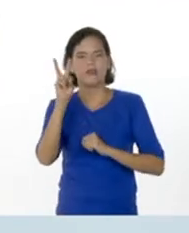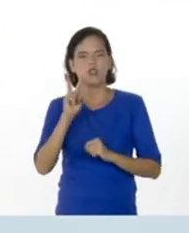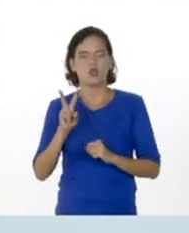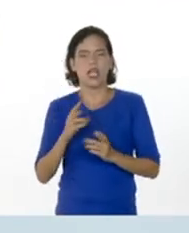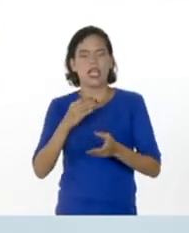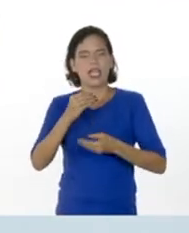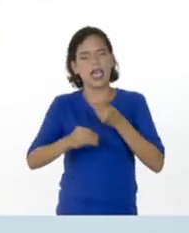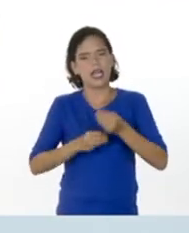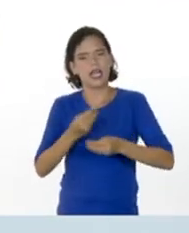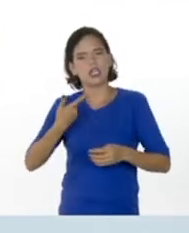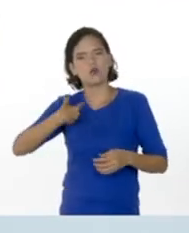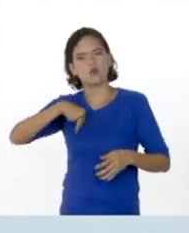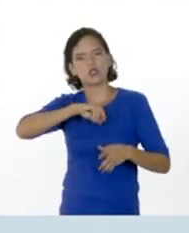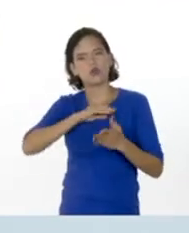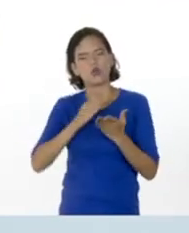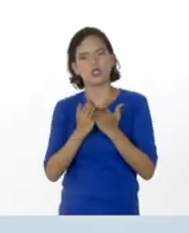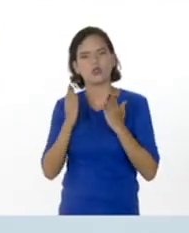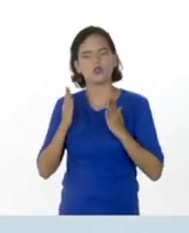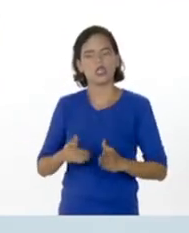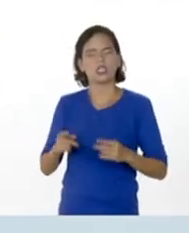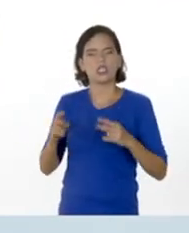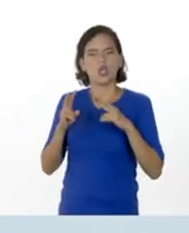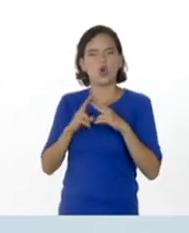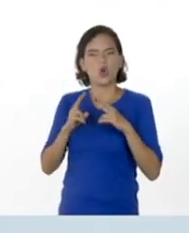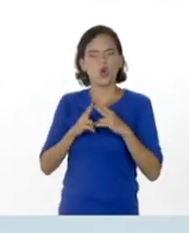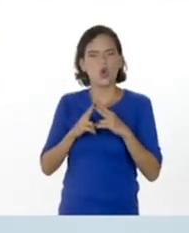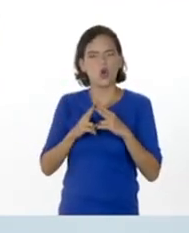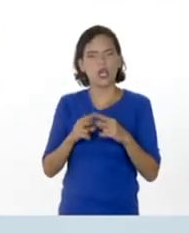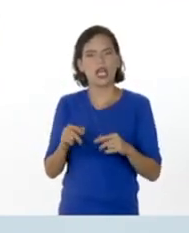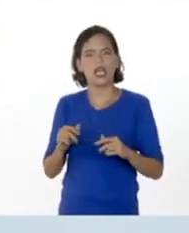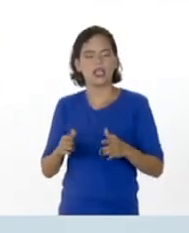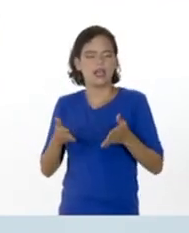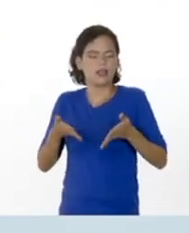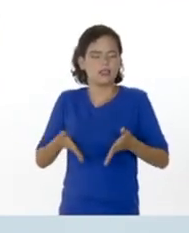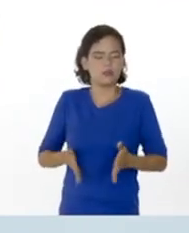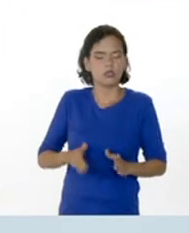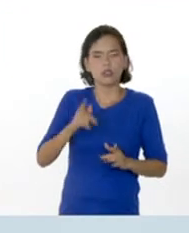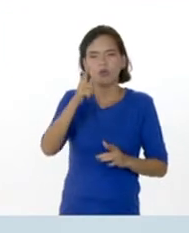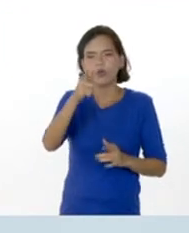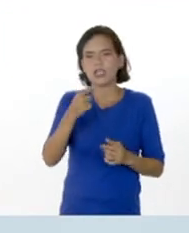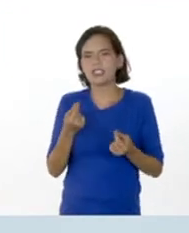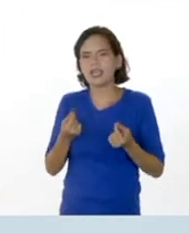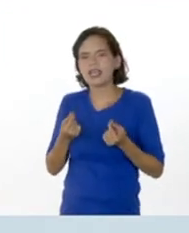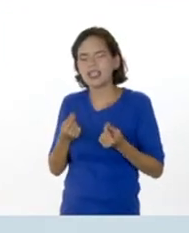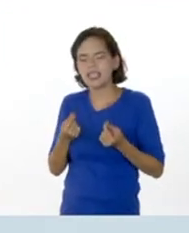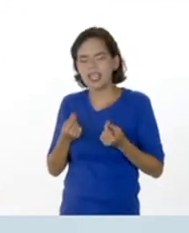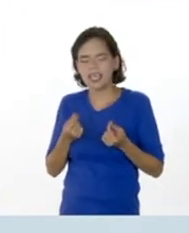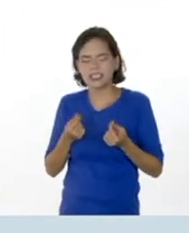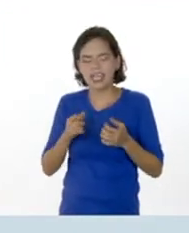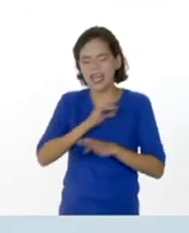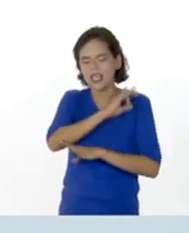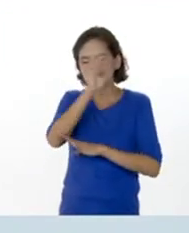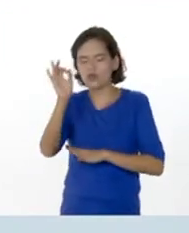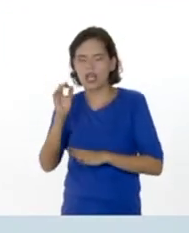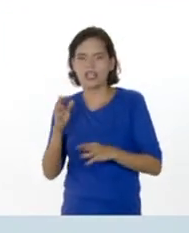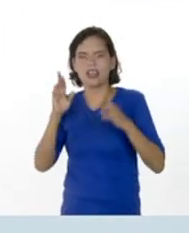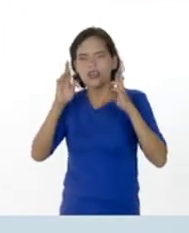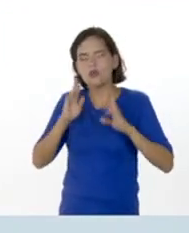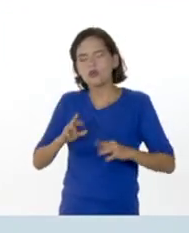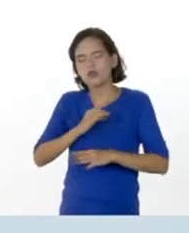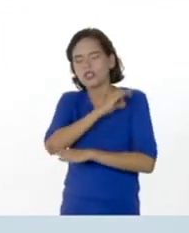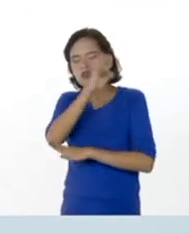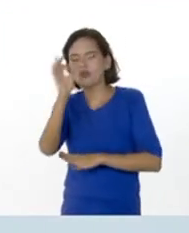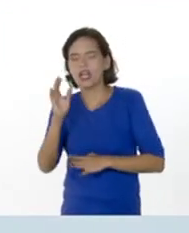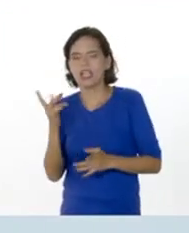nuestros estudiantes conocer el origen de algunas de esas riquezas naturales de las que tanto hablamos y que tanto nos han beneficiado a lo largo de nuestra historia.